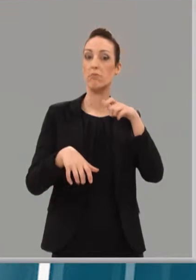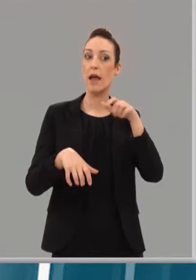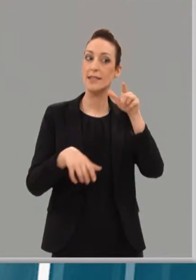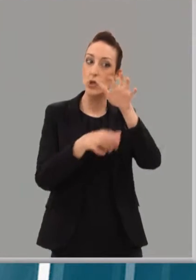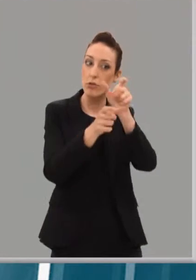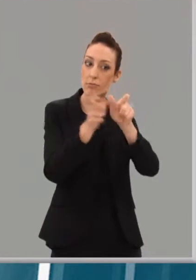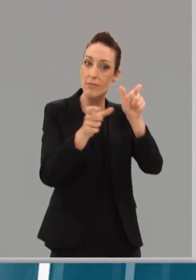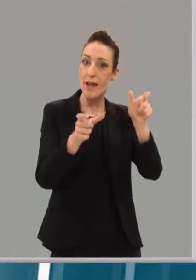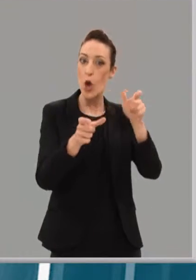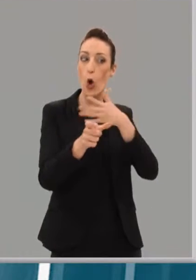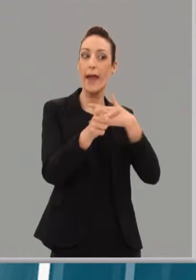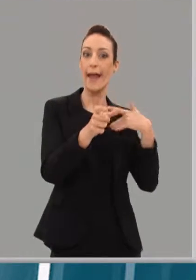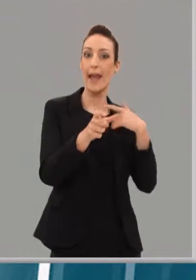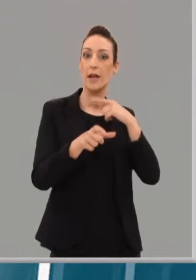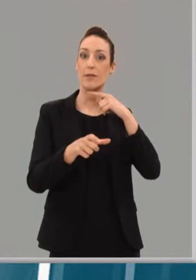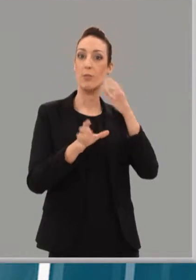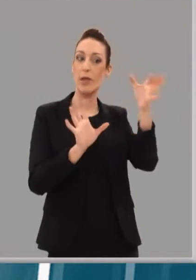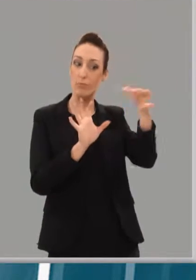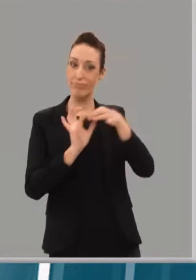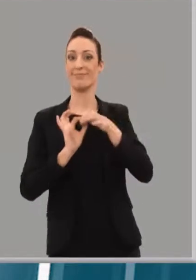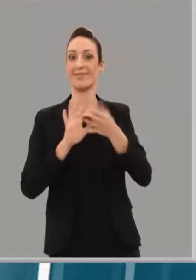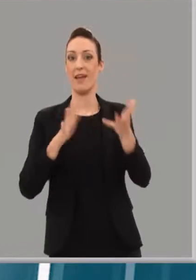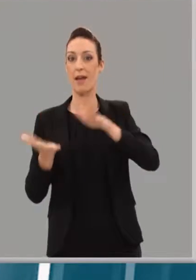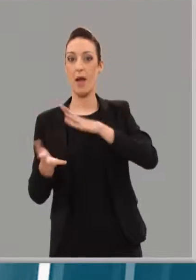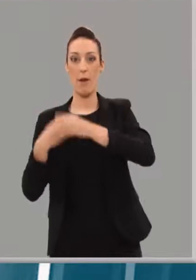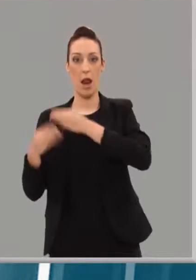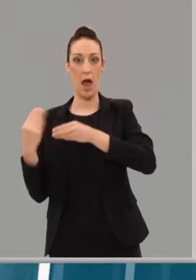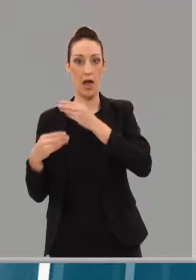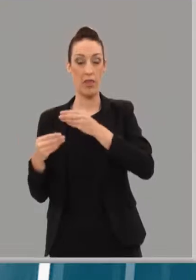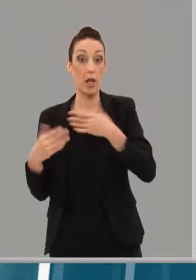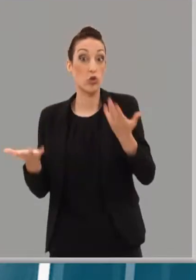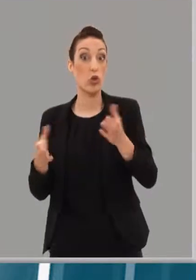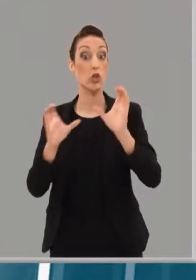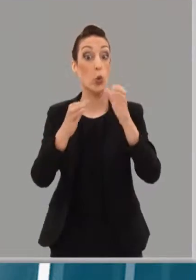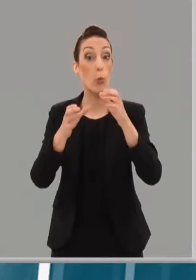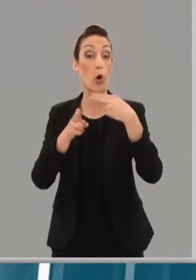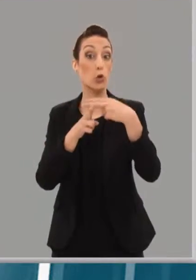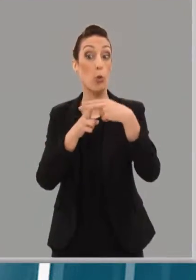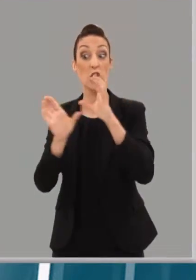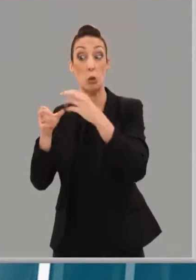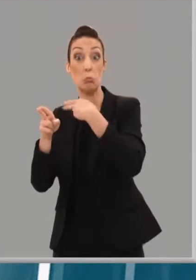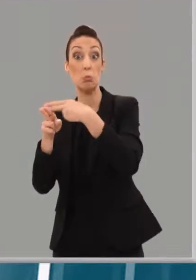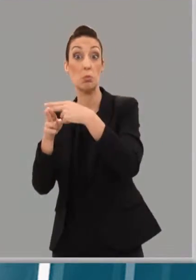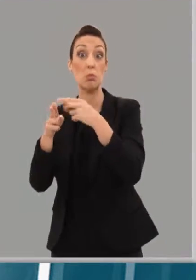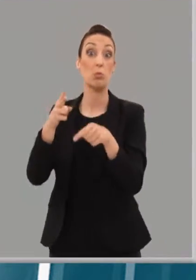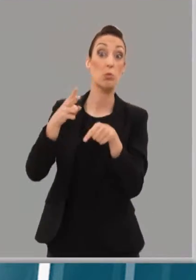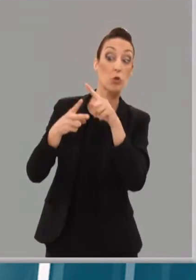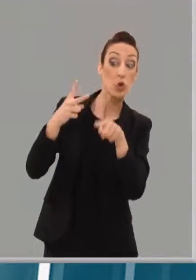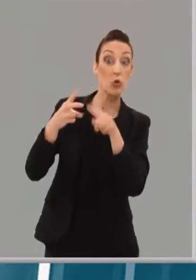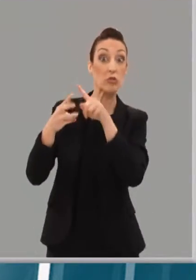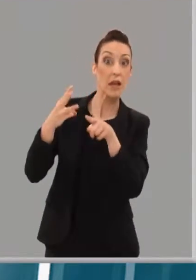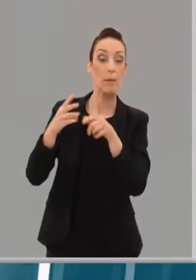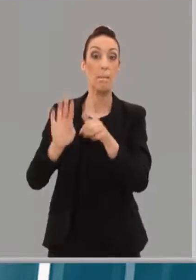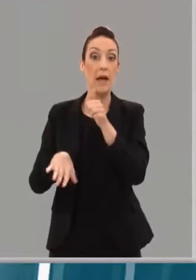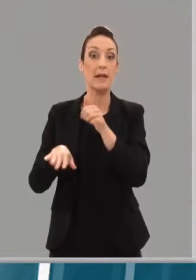a buscar el acuerdo con varios grupos para poder llevar a cabo un proyecto de ciudad en el que todos nos sintamos concernidos.